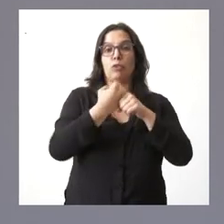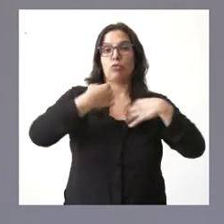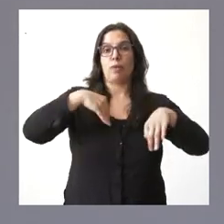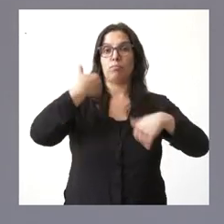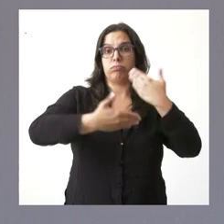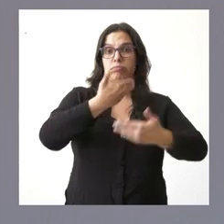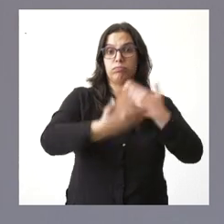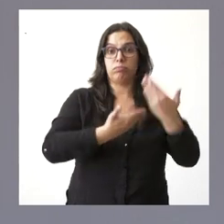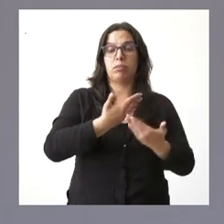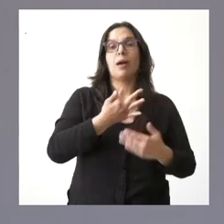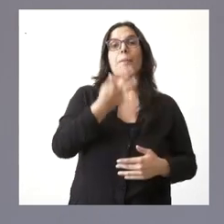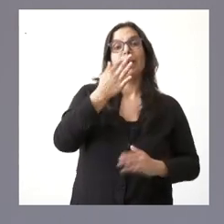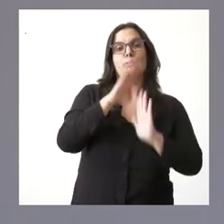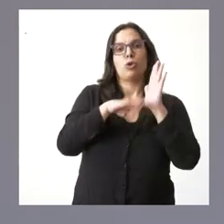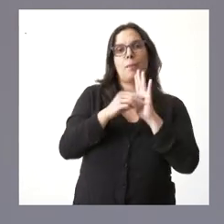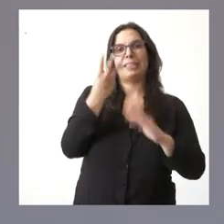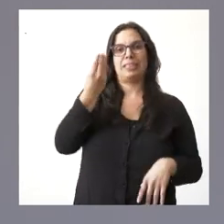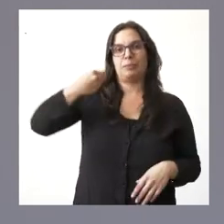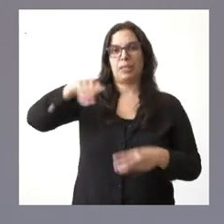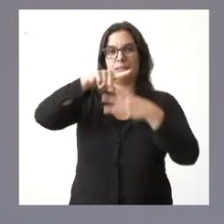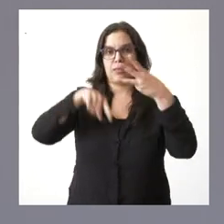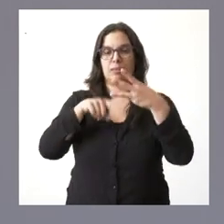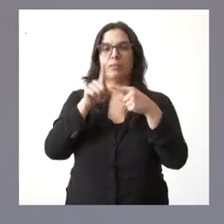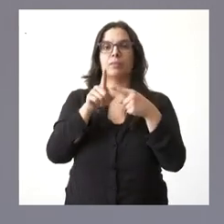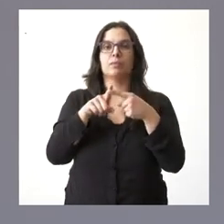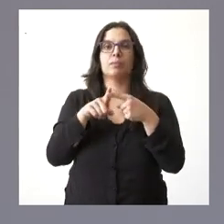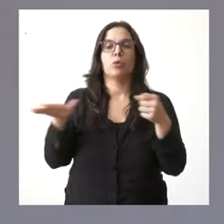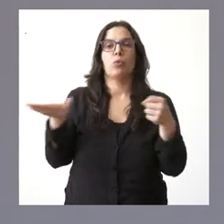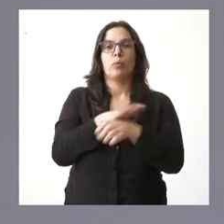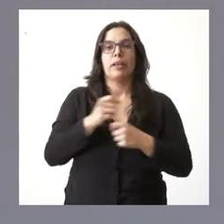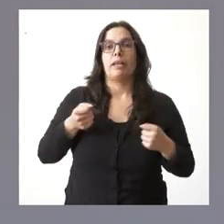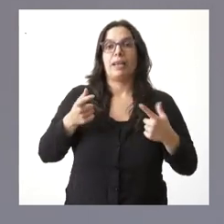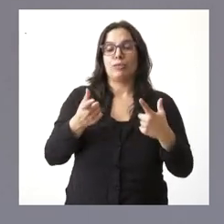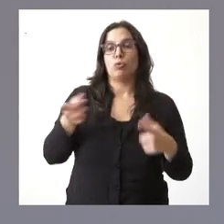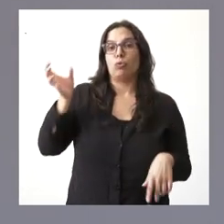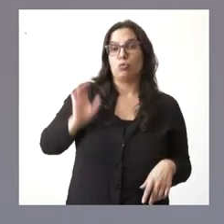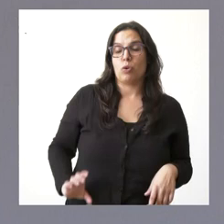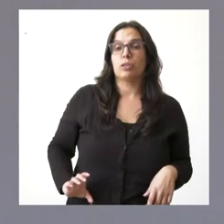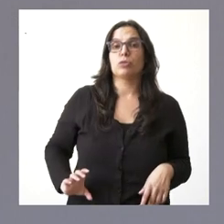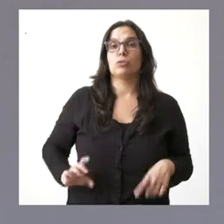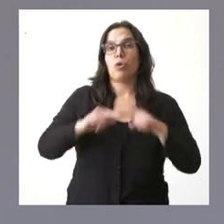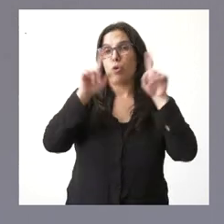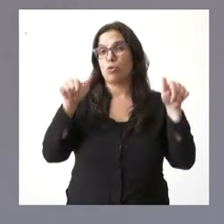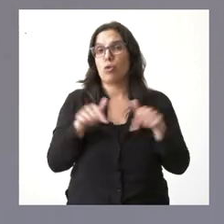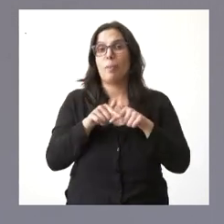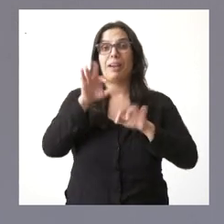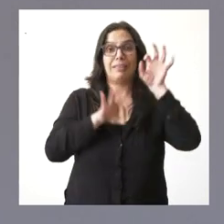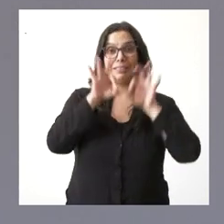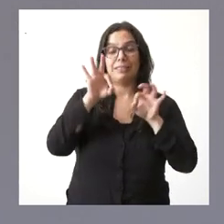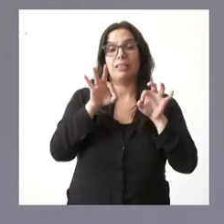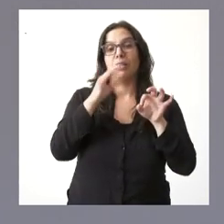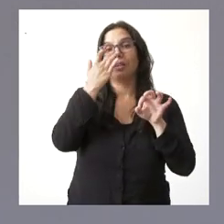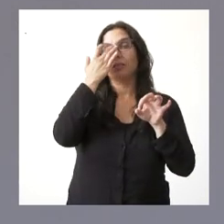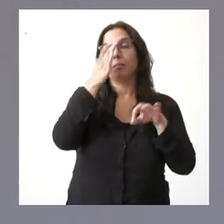cuestiones añadidas. La financiación de costes salariales y de tipos de interés para